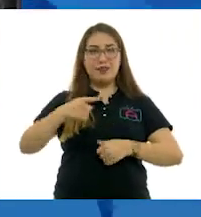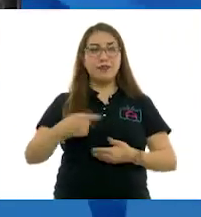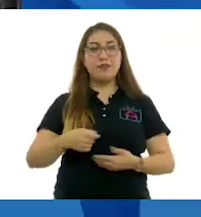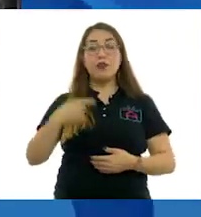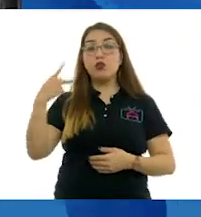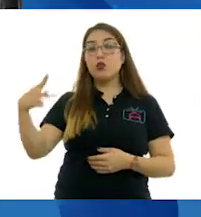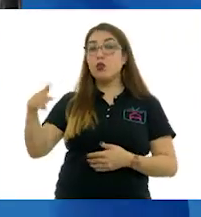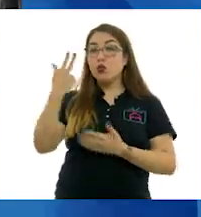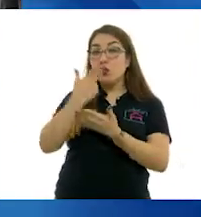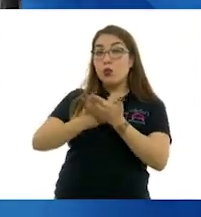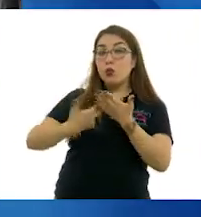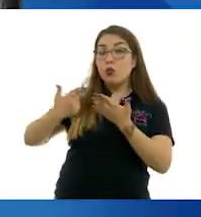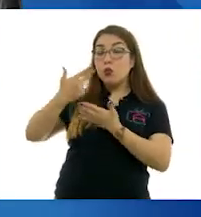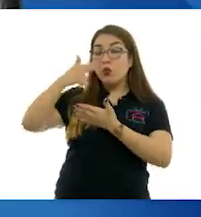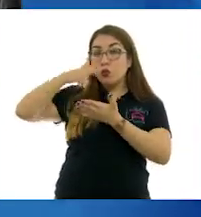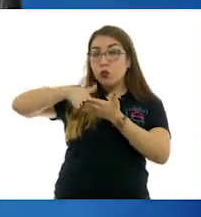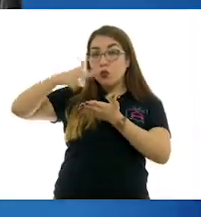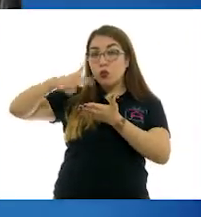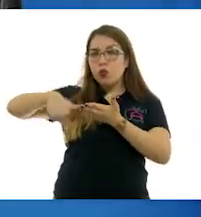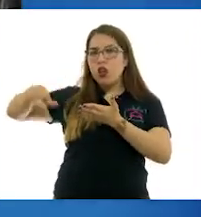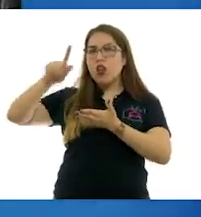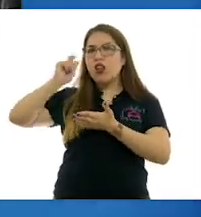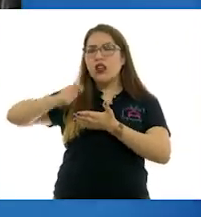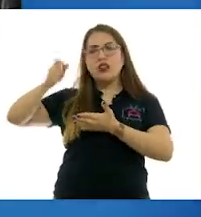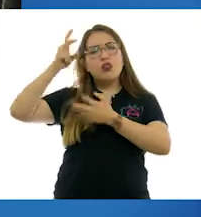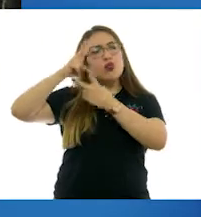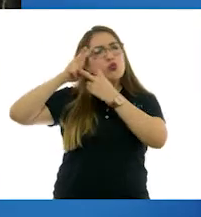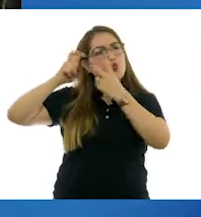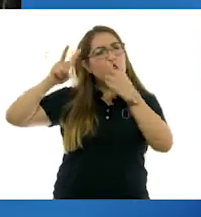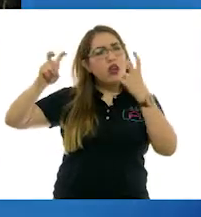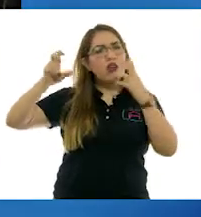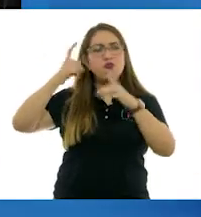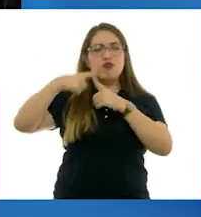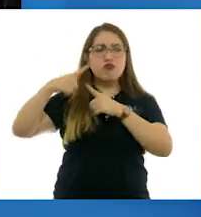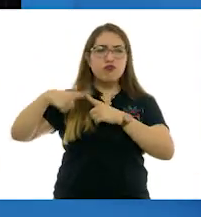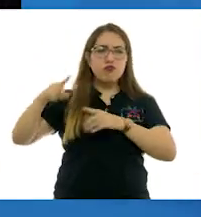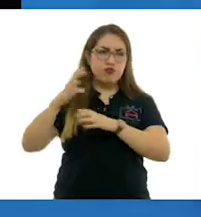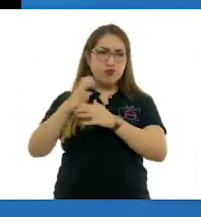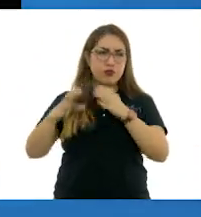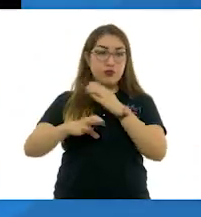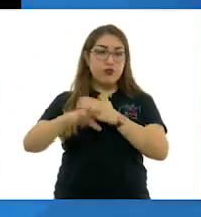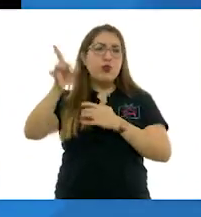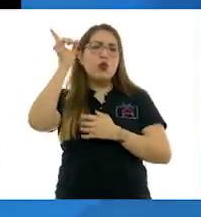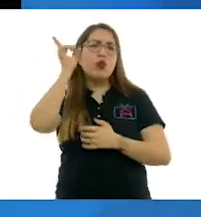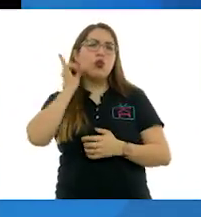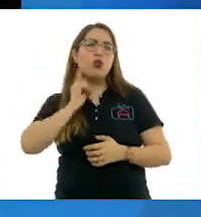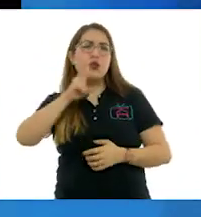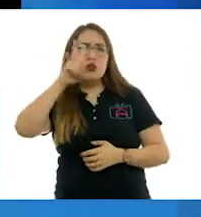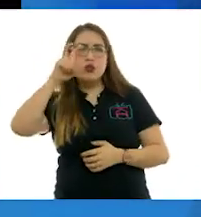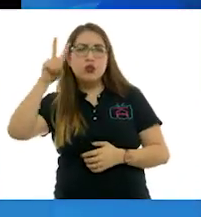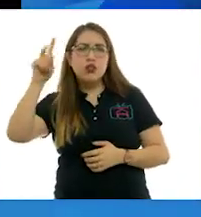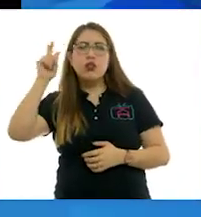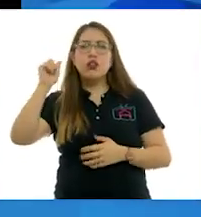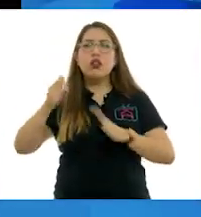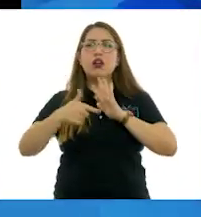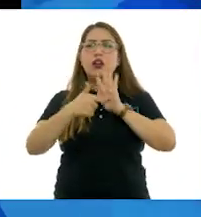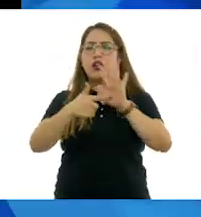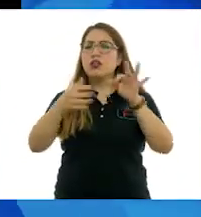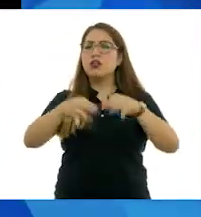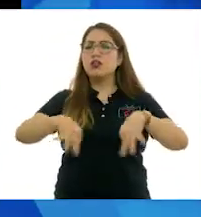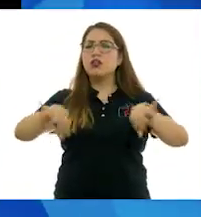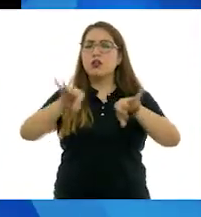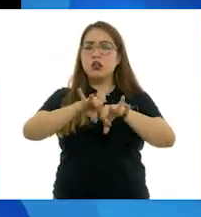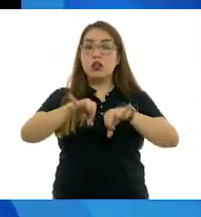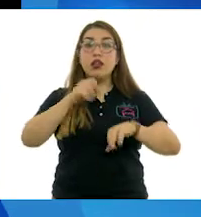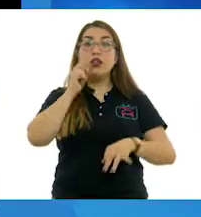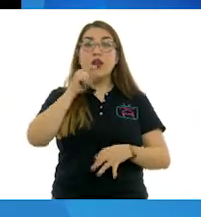su obra pictórica que el sueño esté en todas partes. Para ella, el sueño es la sustancia misma de los acontecimientos, el